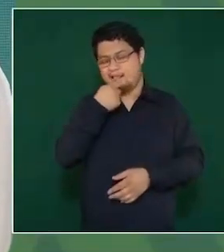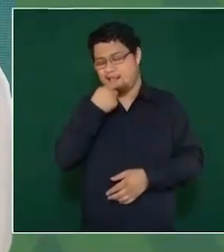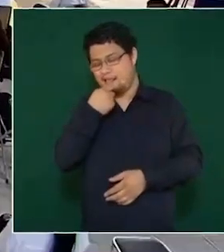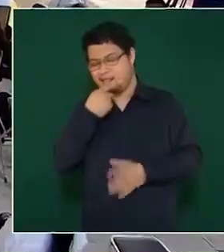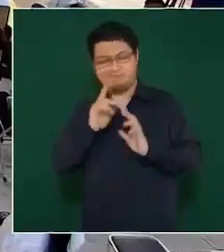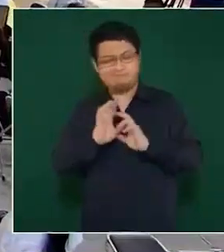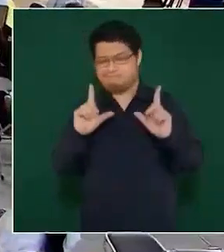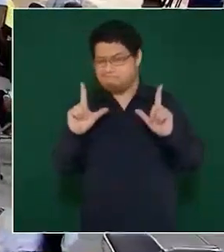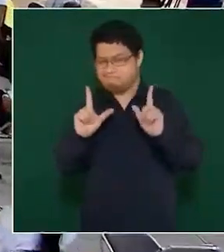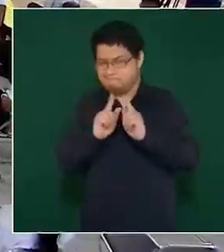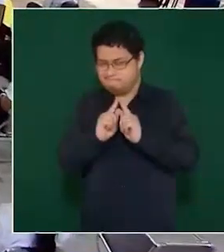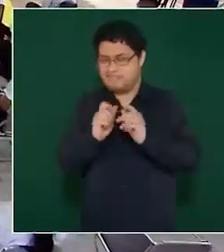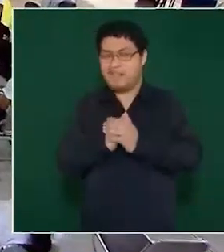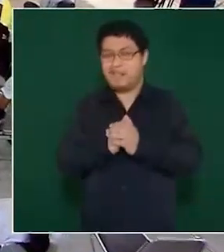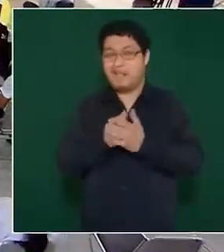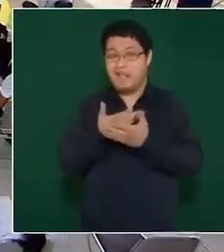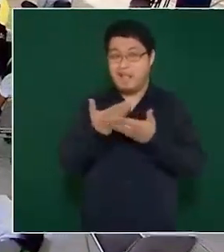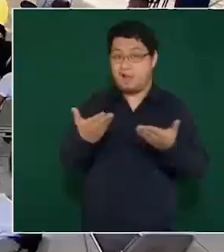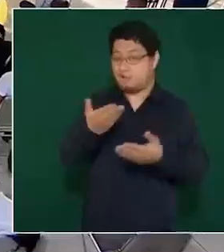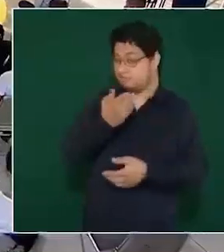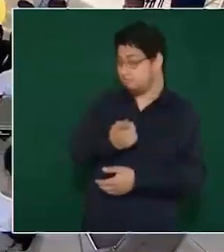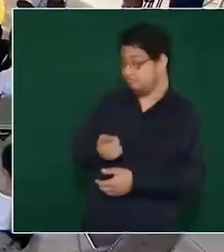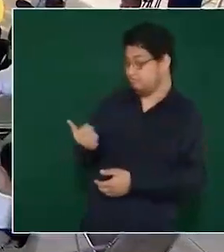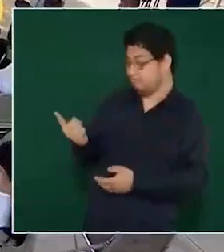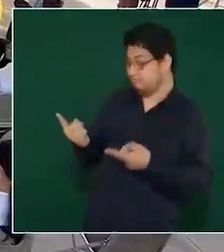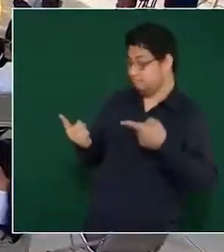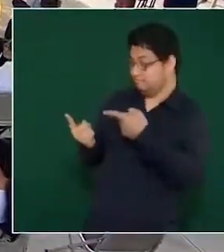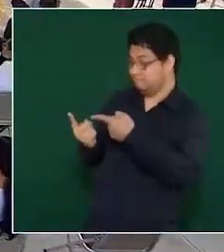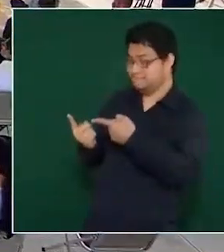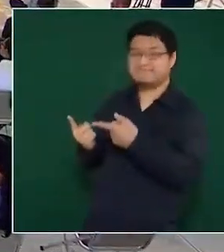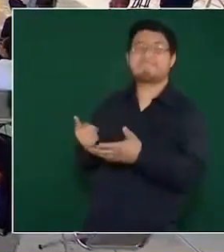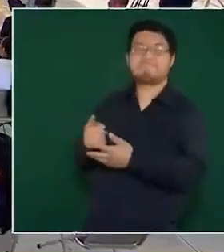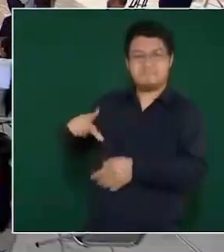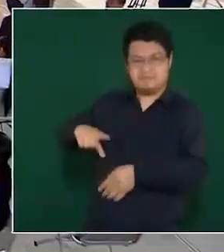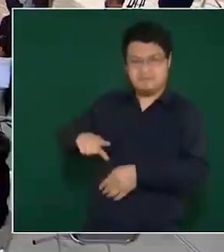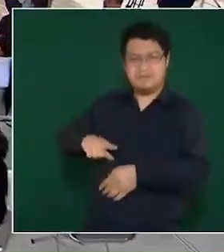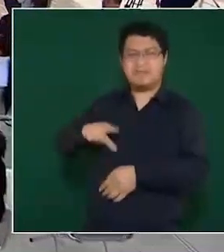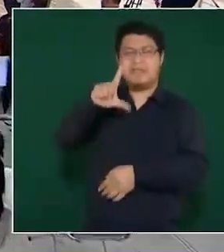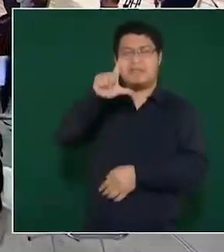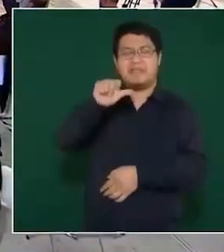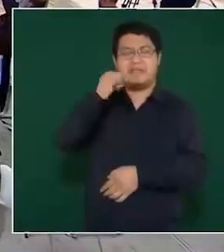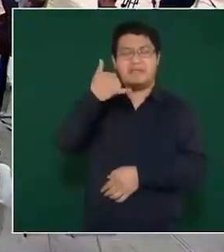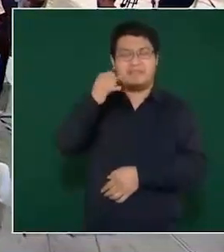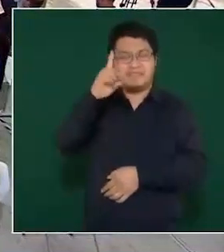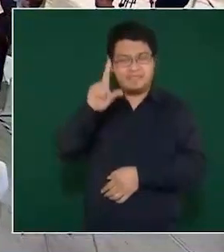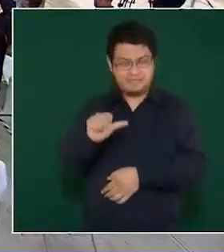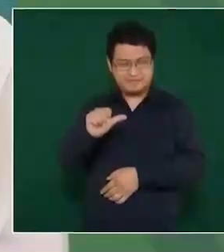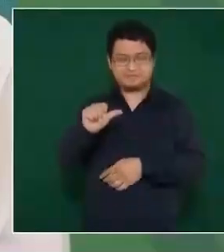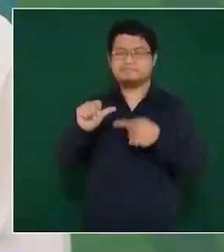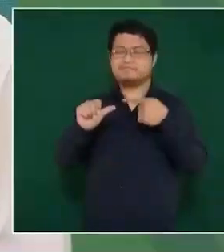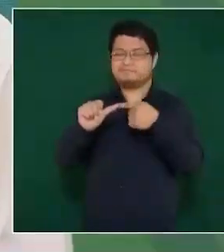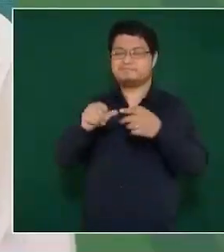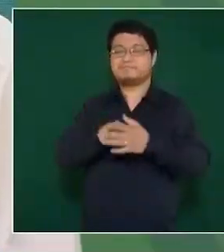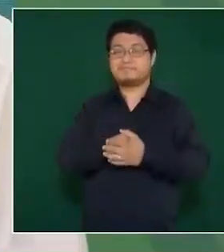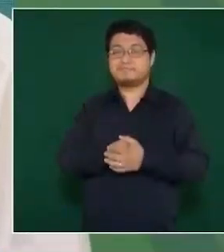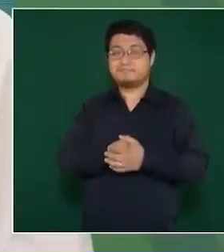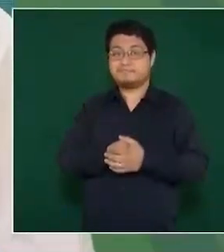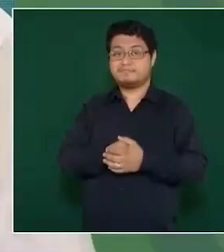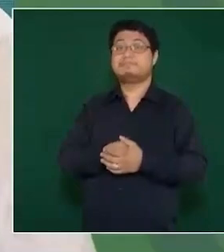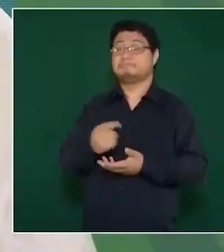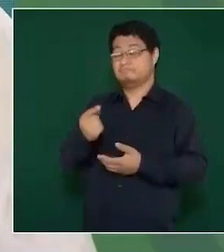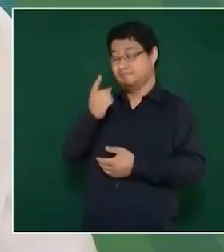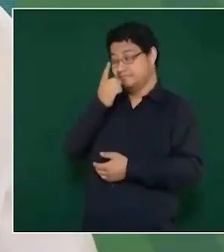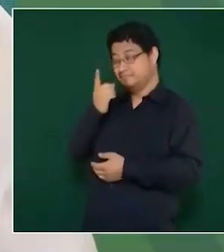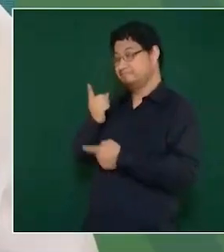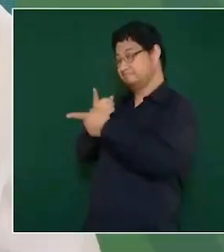ya darle la palabra a Laida, nuestra gobernadora. Nada más decirles que la queremos